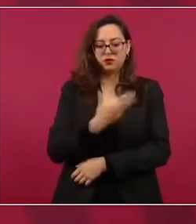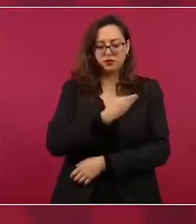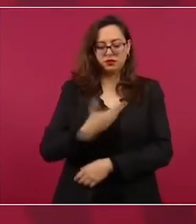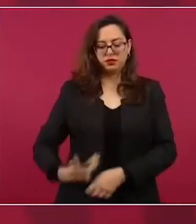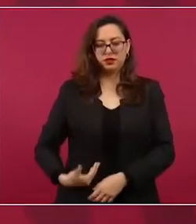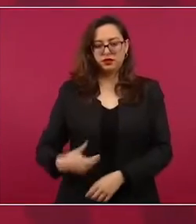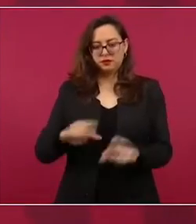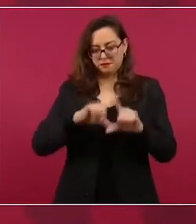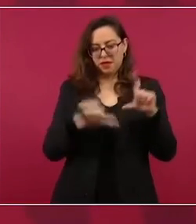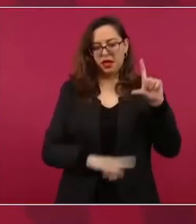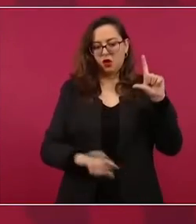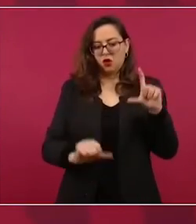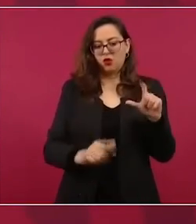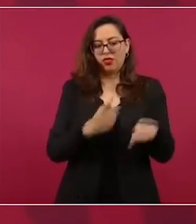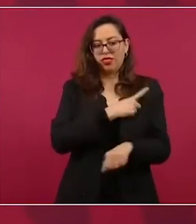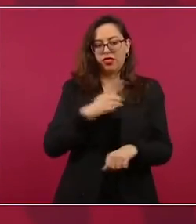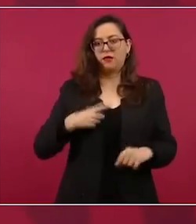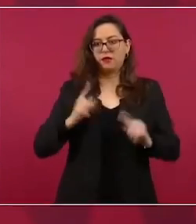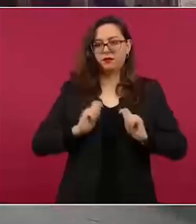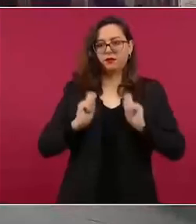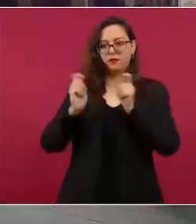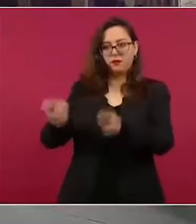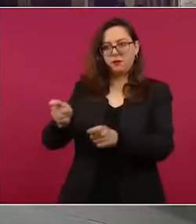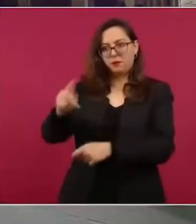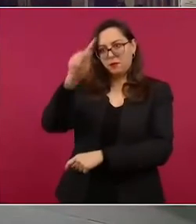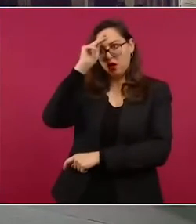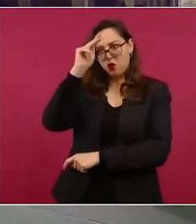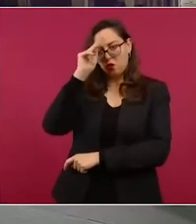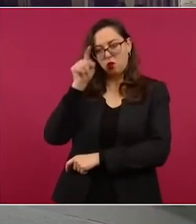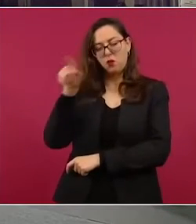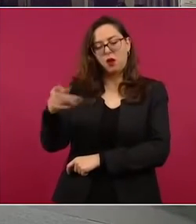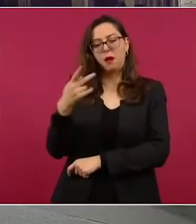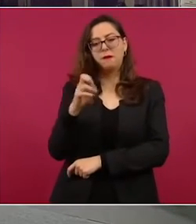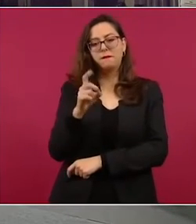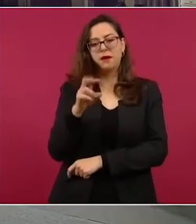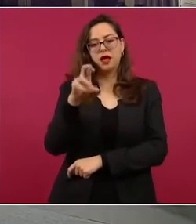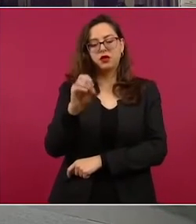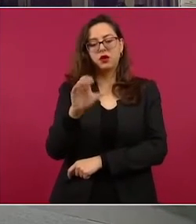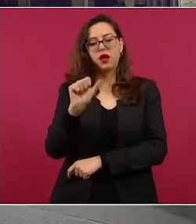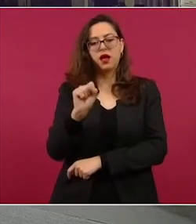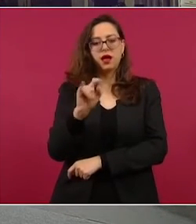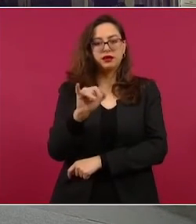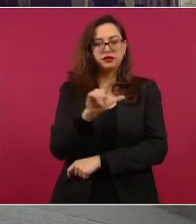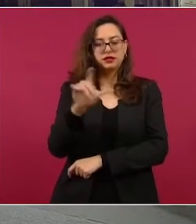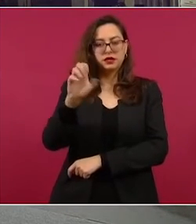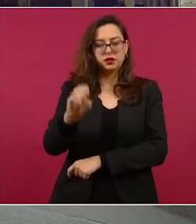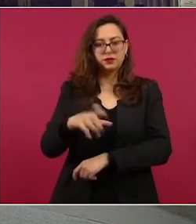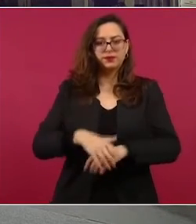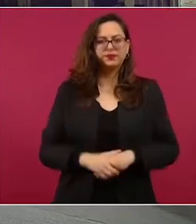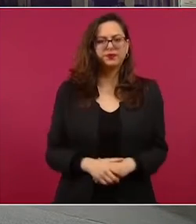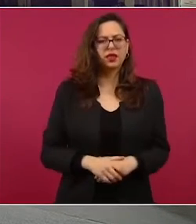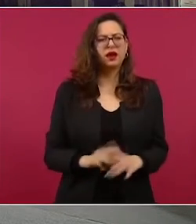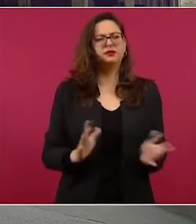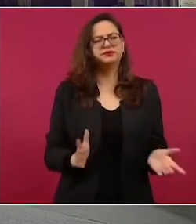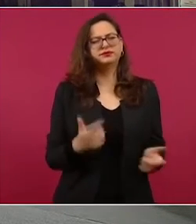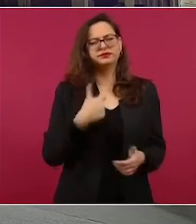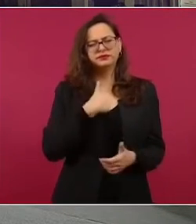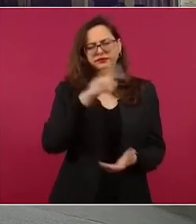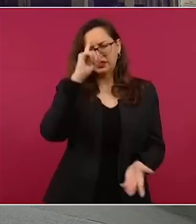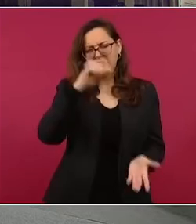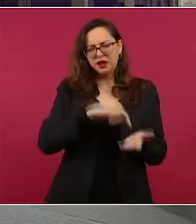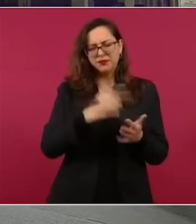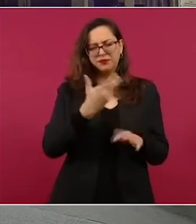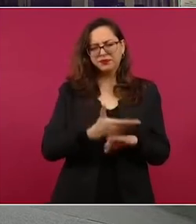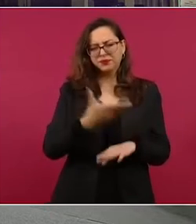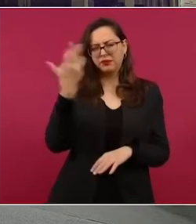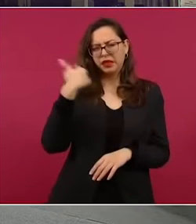a Pedro Castillo. Y creo que usted había mencionado cuando estaba con el presidente Boric que iban a